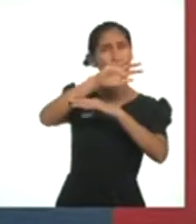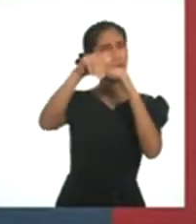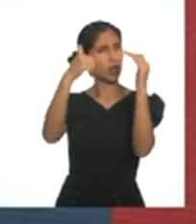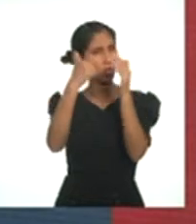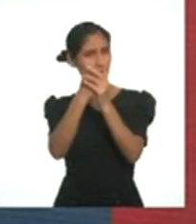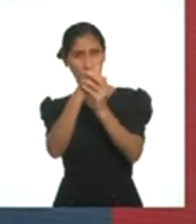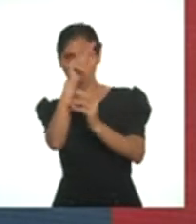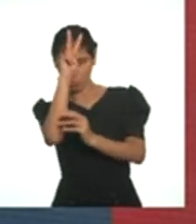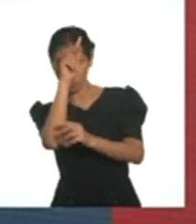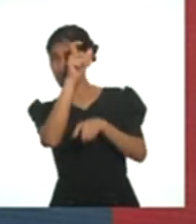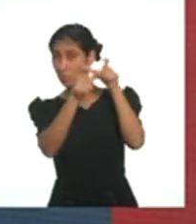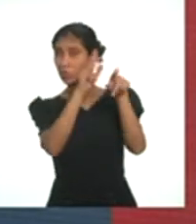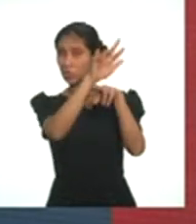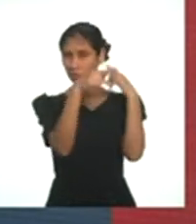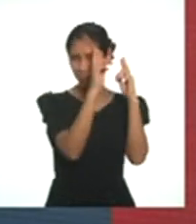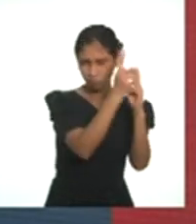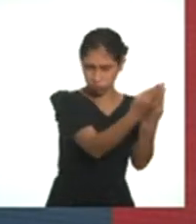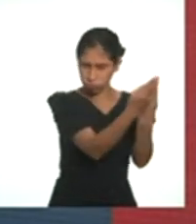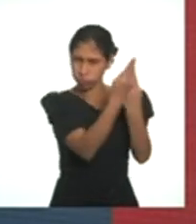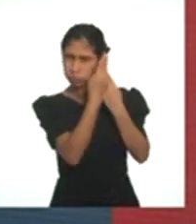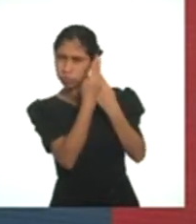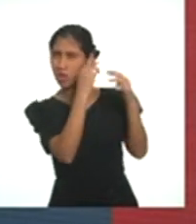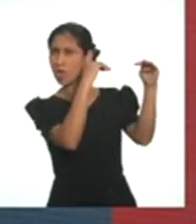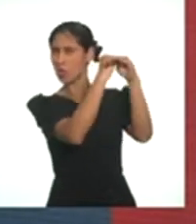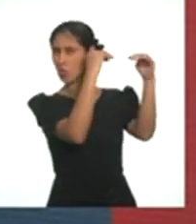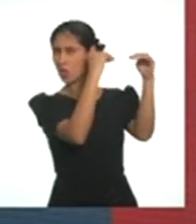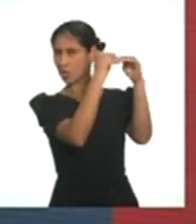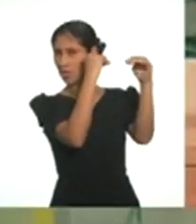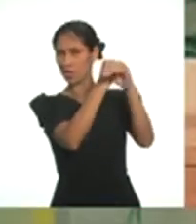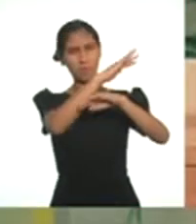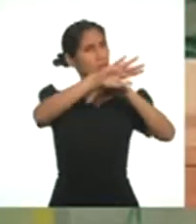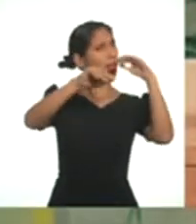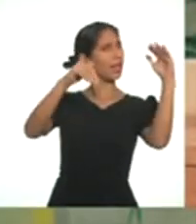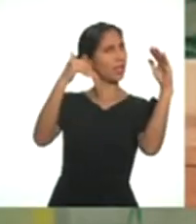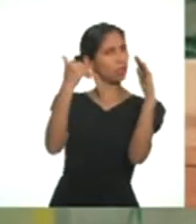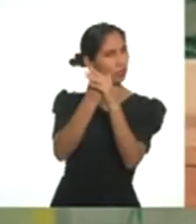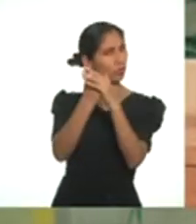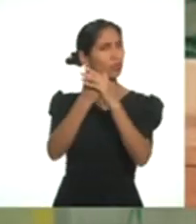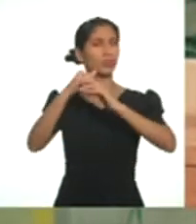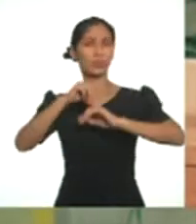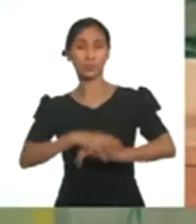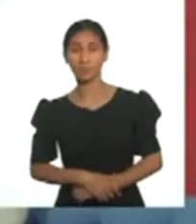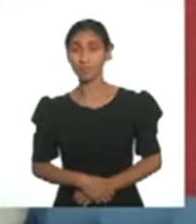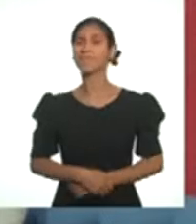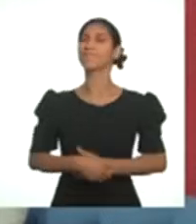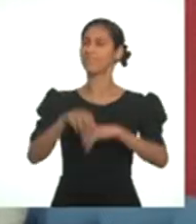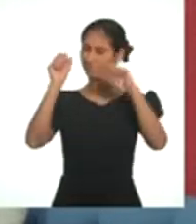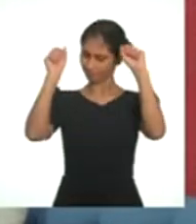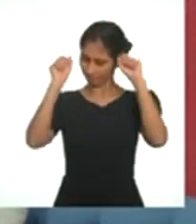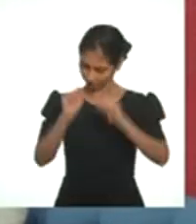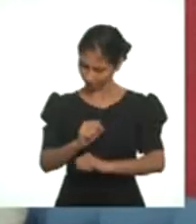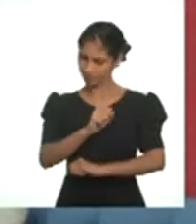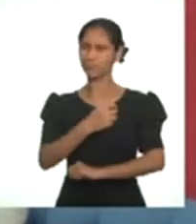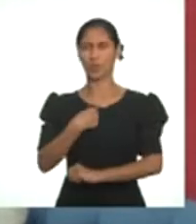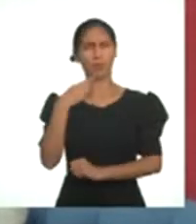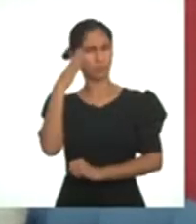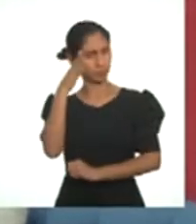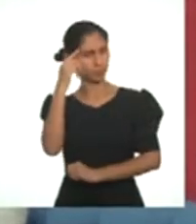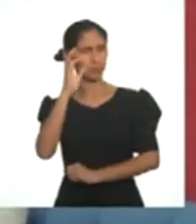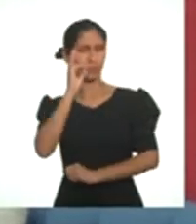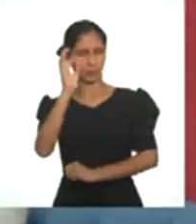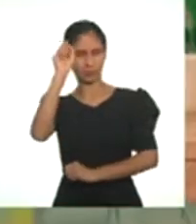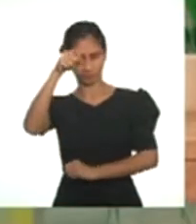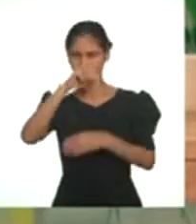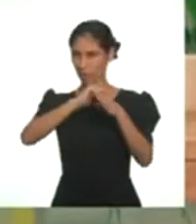a la diversidad, con bienestar e igualdad de oportunidades para todas y todos. Voy a hacer mi mejor esfuerzo,